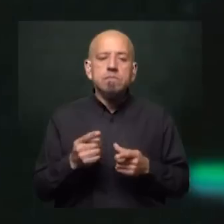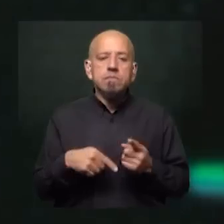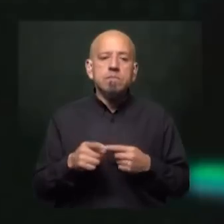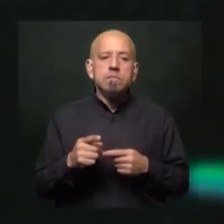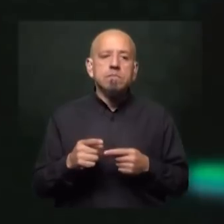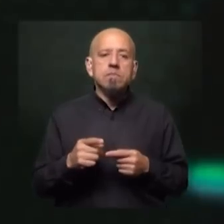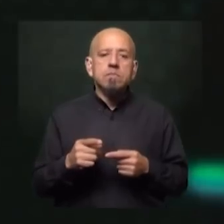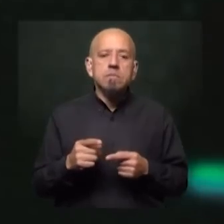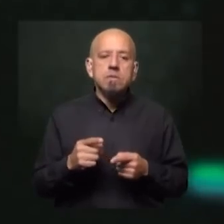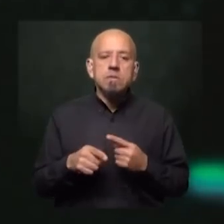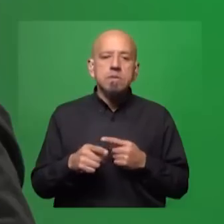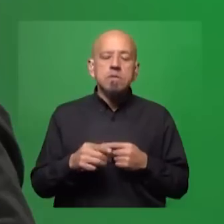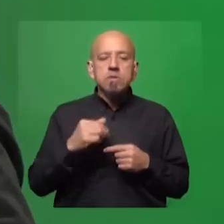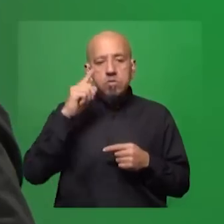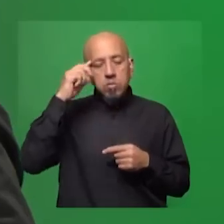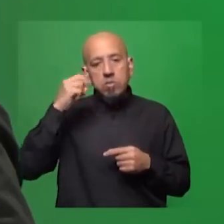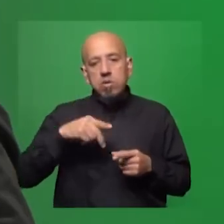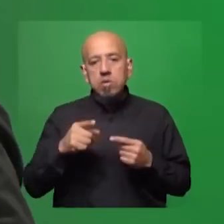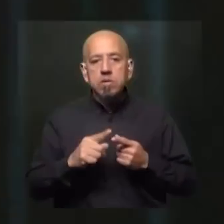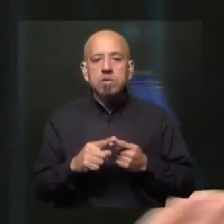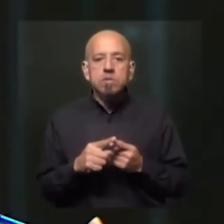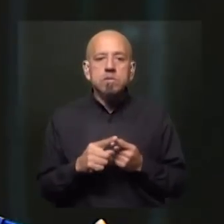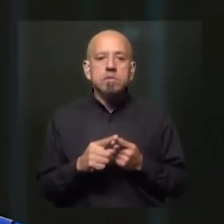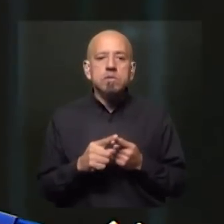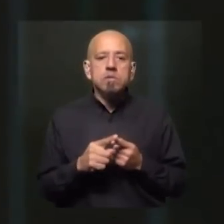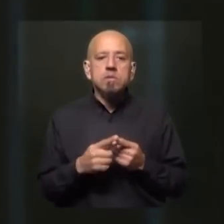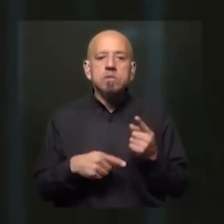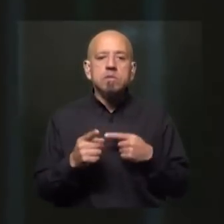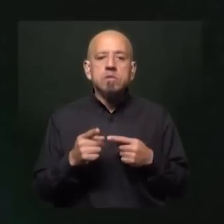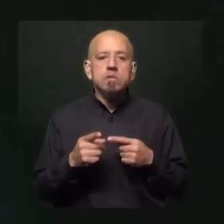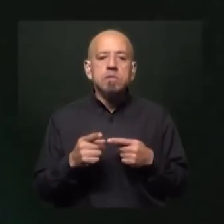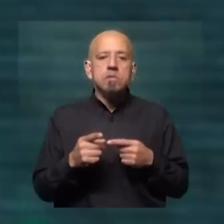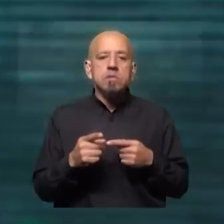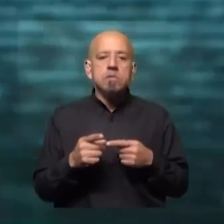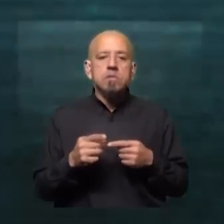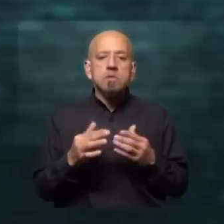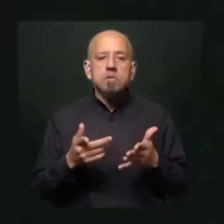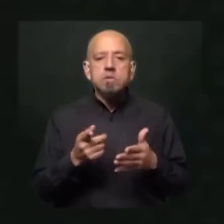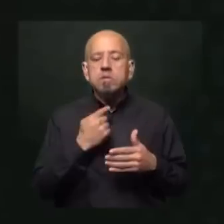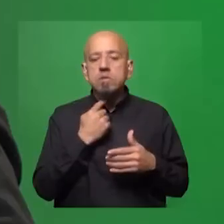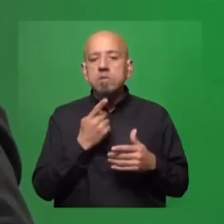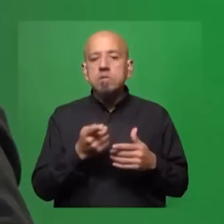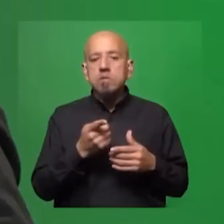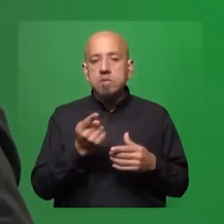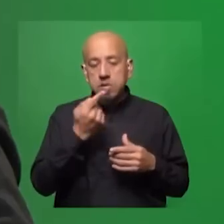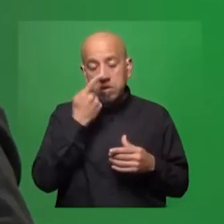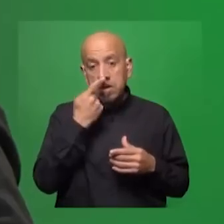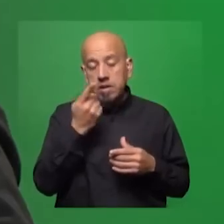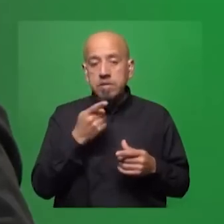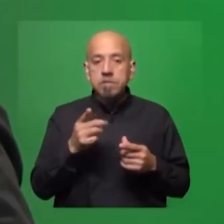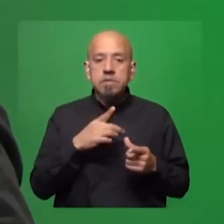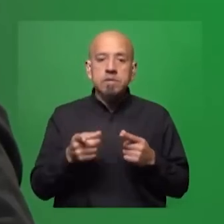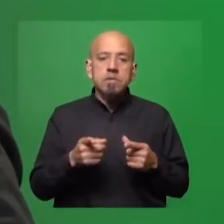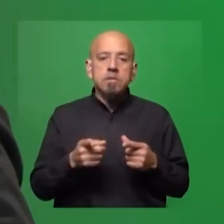inestabilidad en eso es una opinión, pero... Y un golpe de Estado que derroca a otro golpe de Estado. Pero que sirve a determinados intereses nuevamente. No quepa duda.